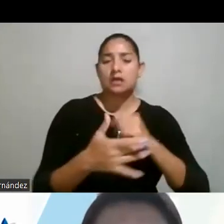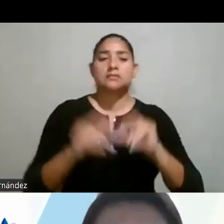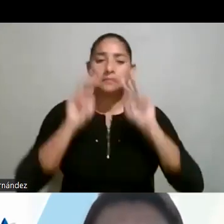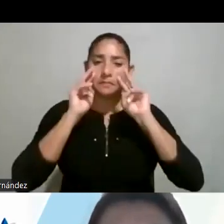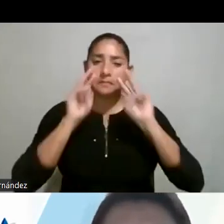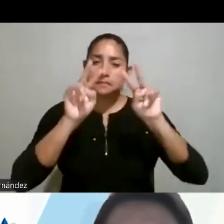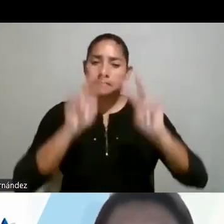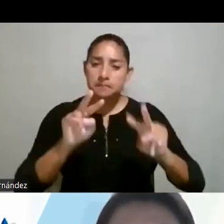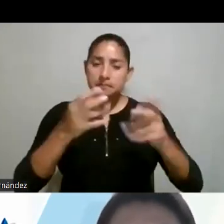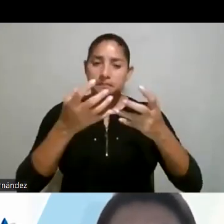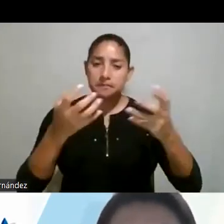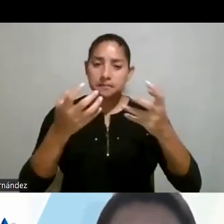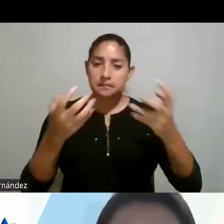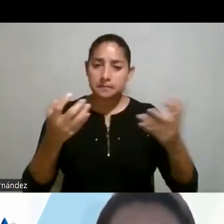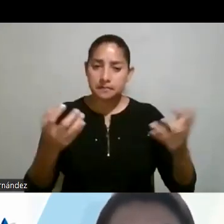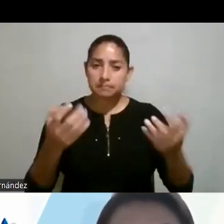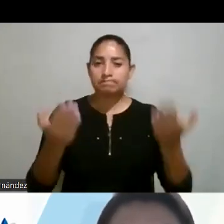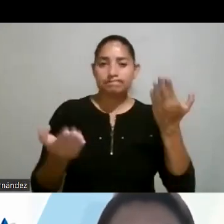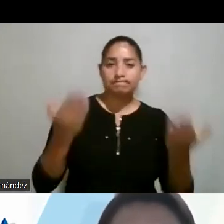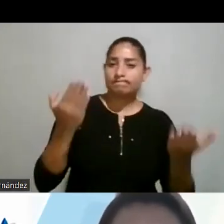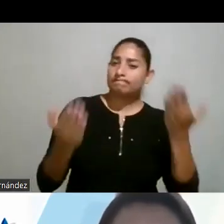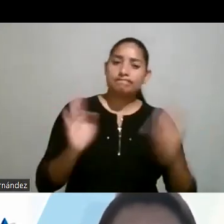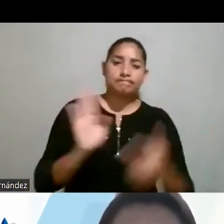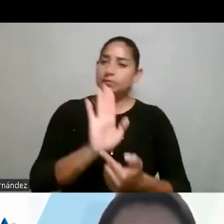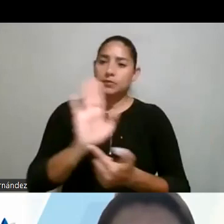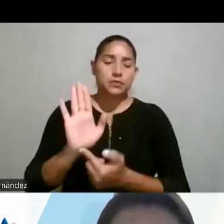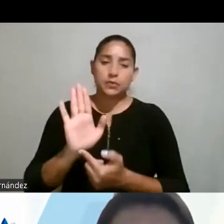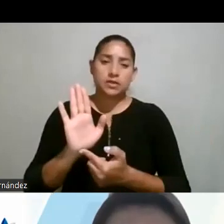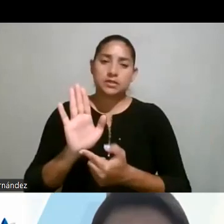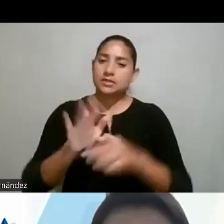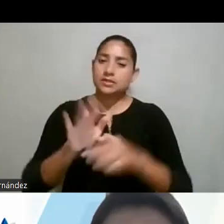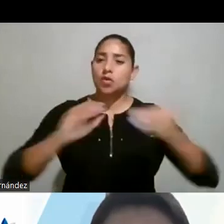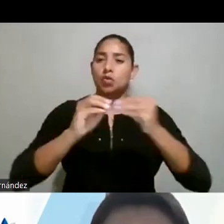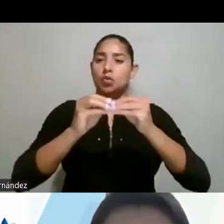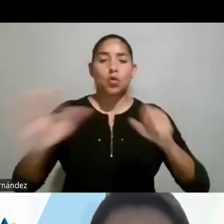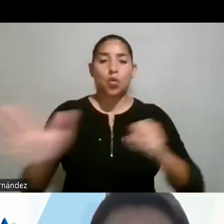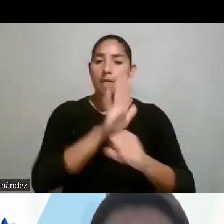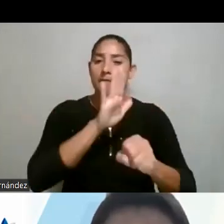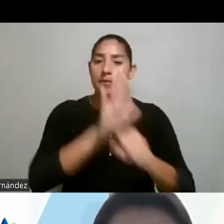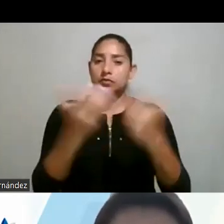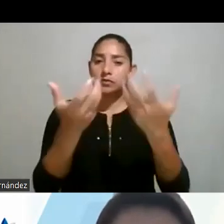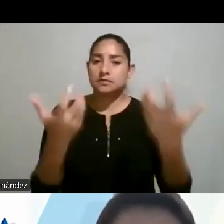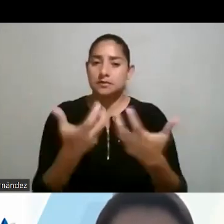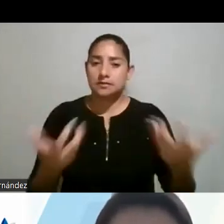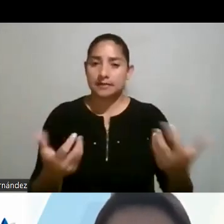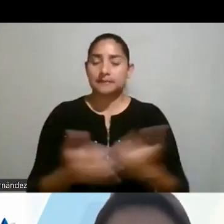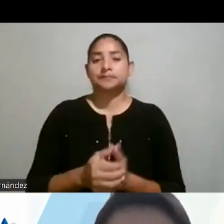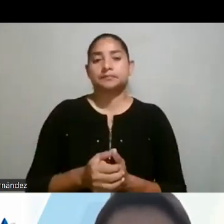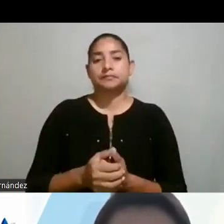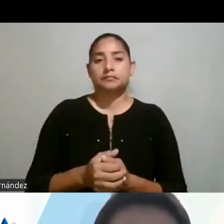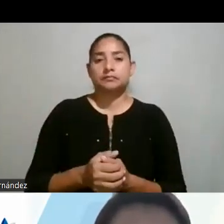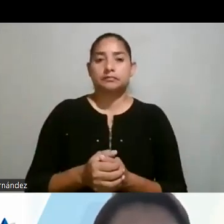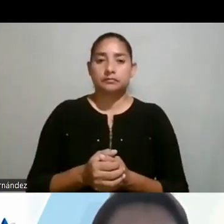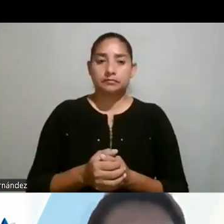empezamos a encontrar esas disparidades que no nos muestran las estadísticas de números absolutos sin segregar. Si vemos